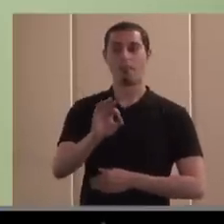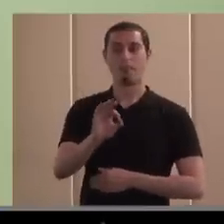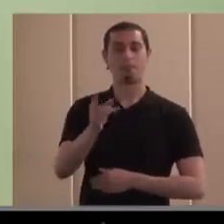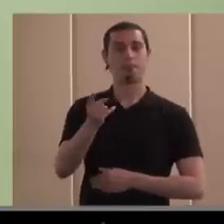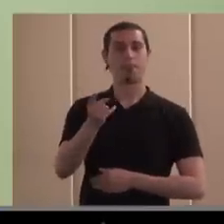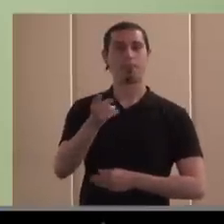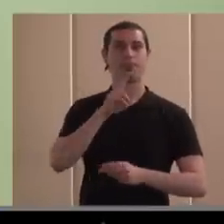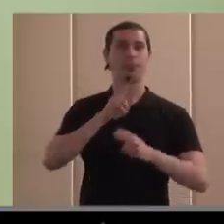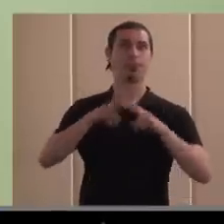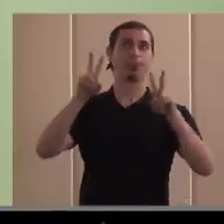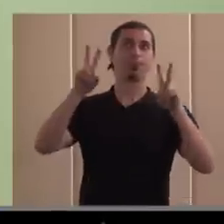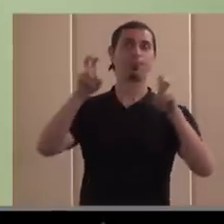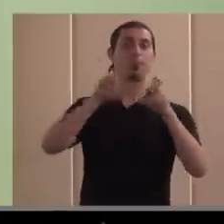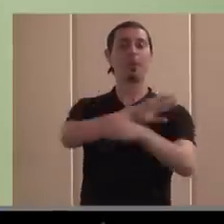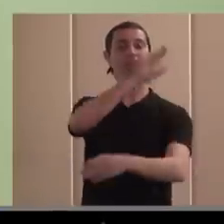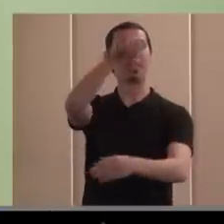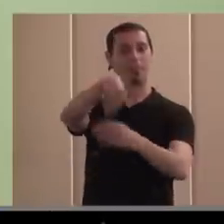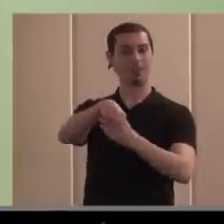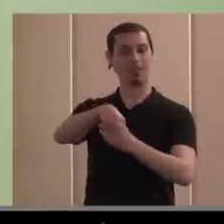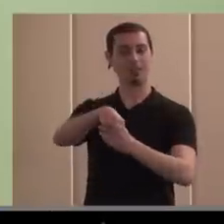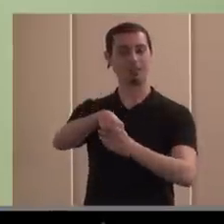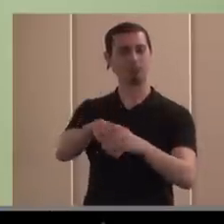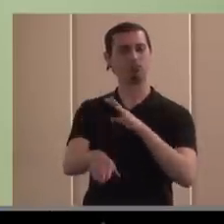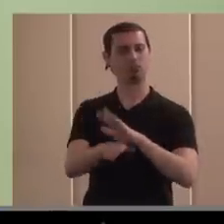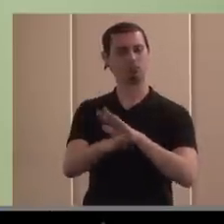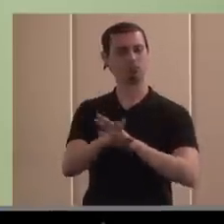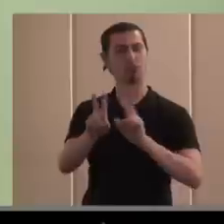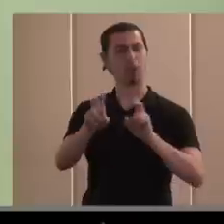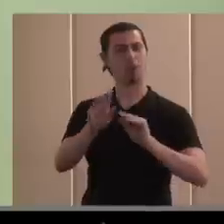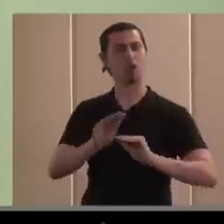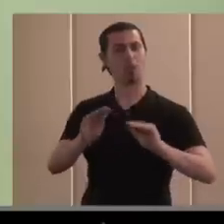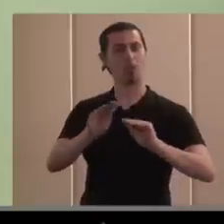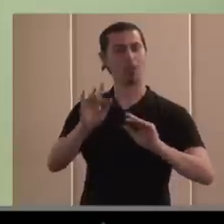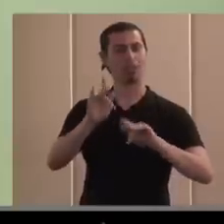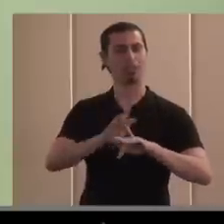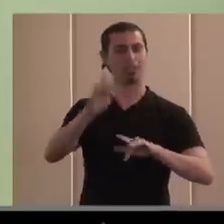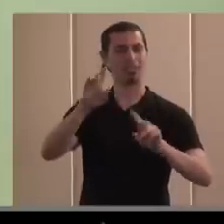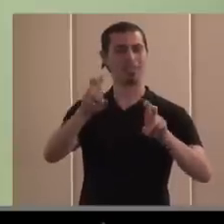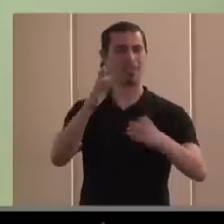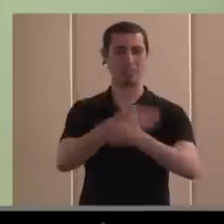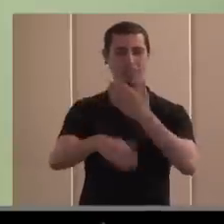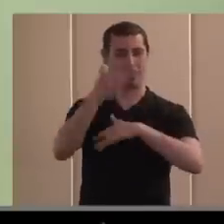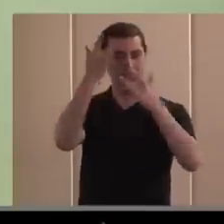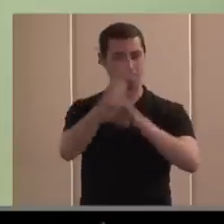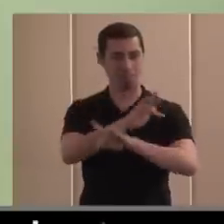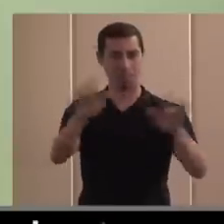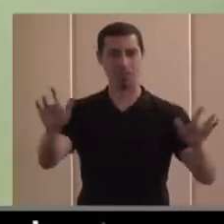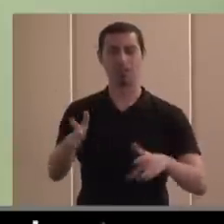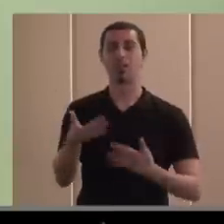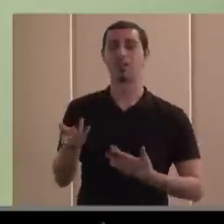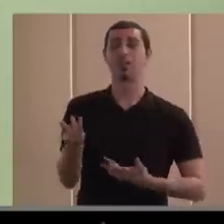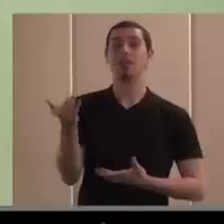actores activos en la generación de información sensible y relevante en materia de discapacidad en este caso